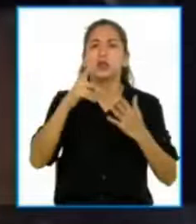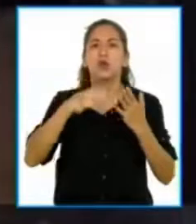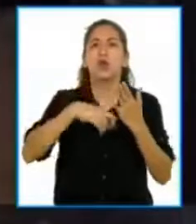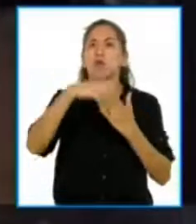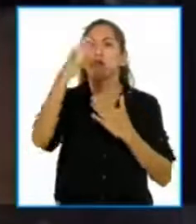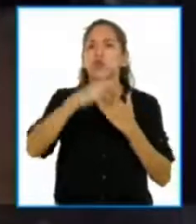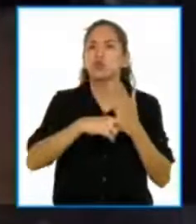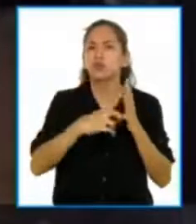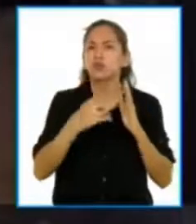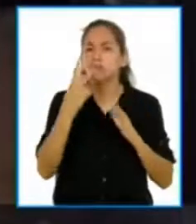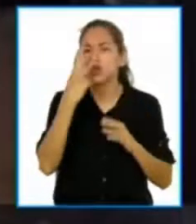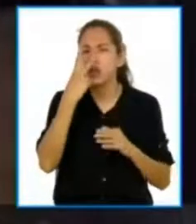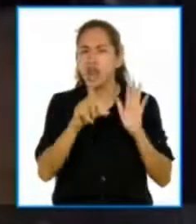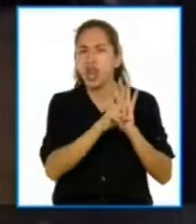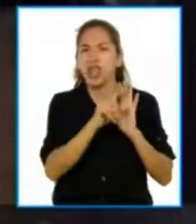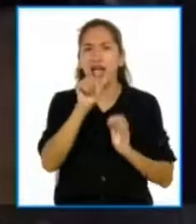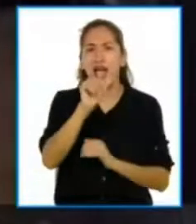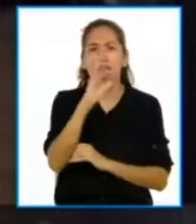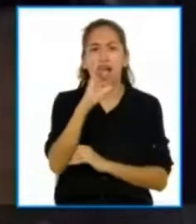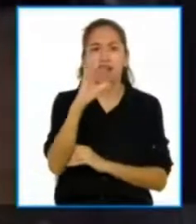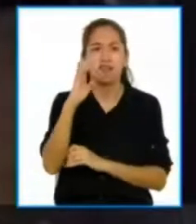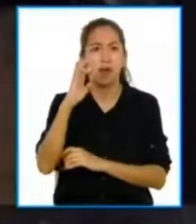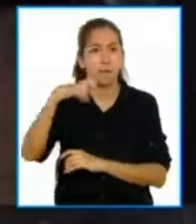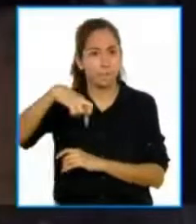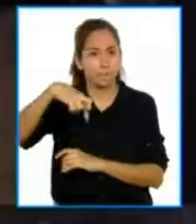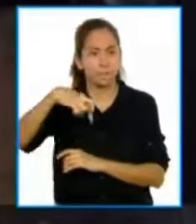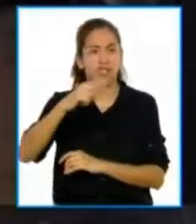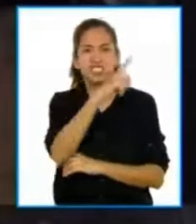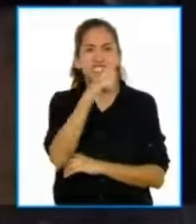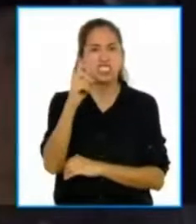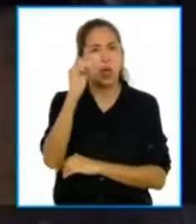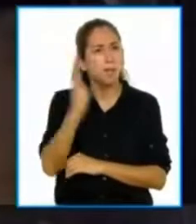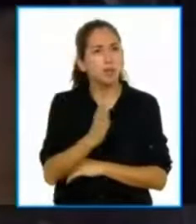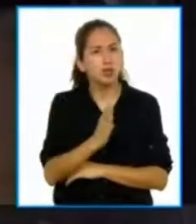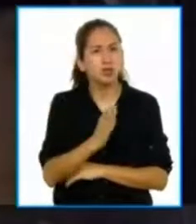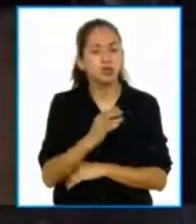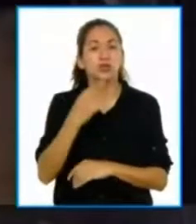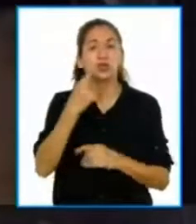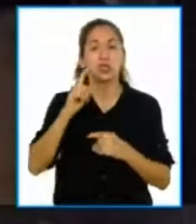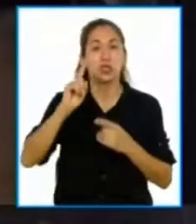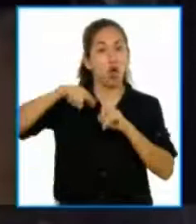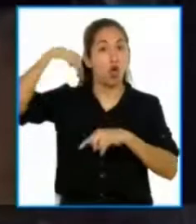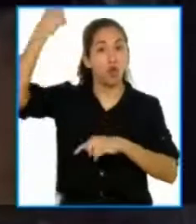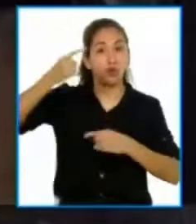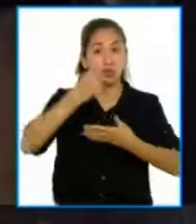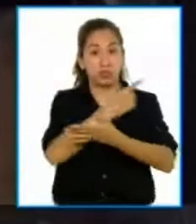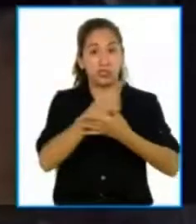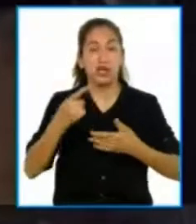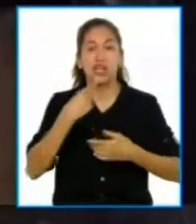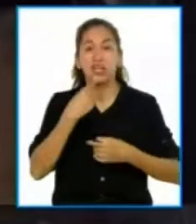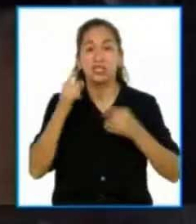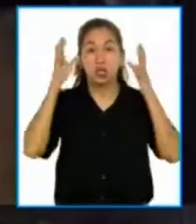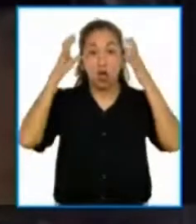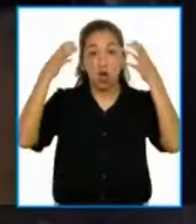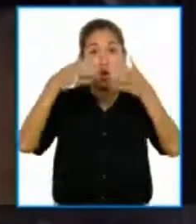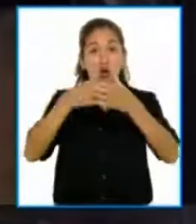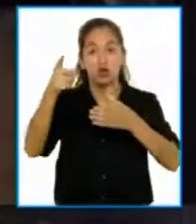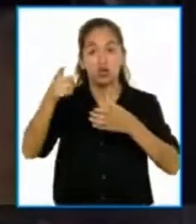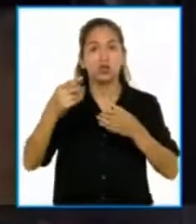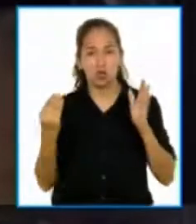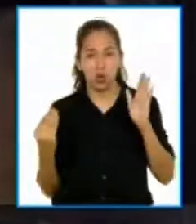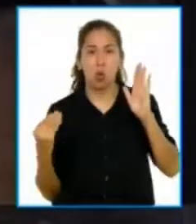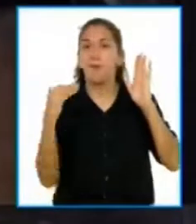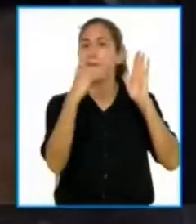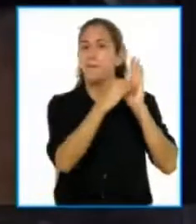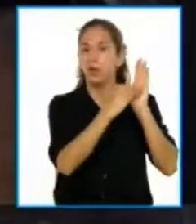disponibilidad de AFP de hasta el 100%. Y que la otra semana hay probabilidades de que el Congreso busque ponerlo en la